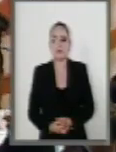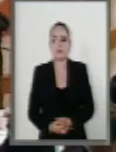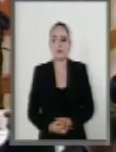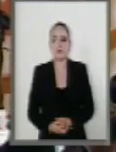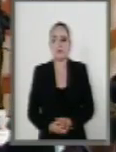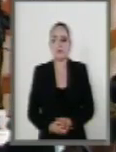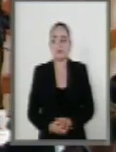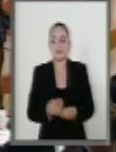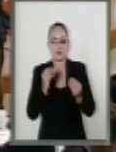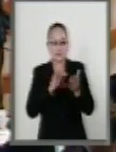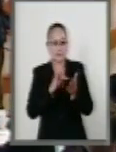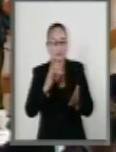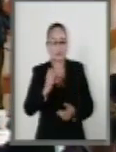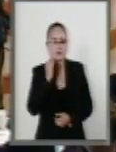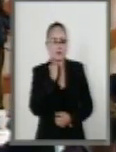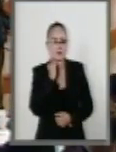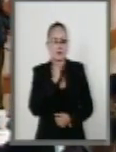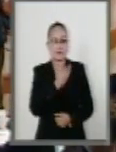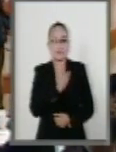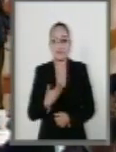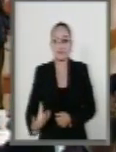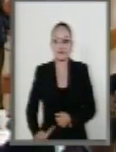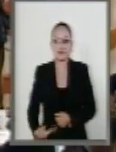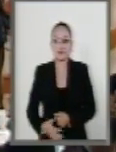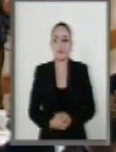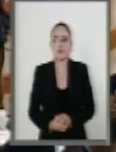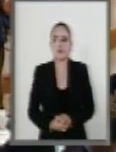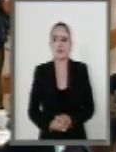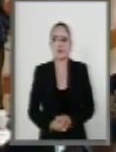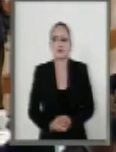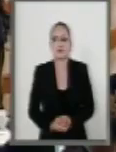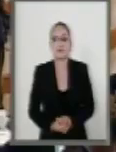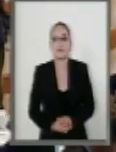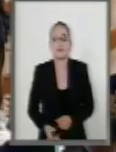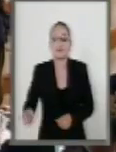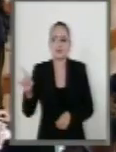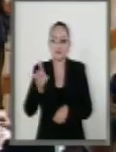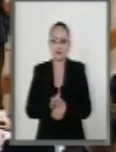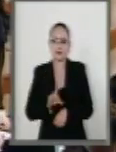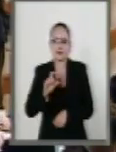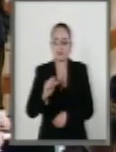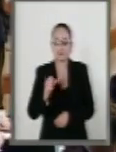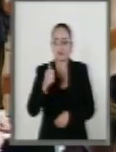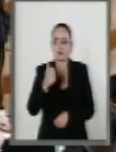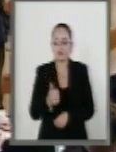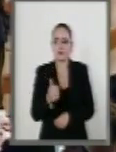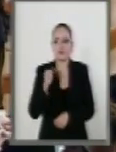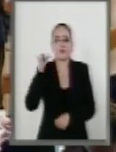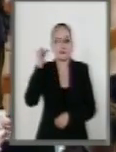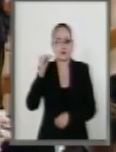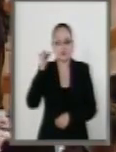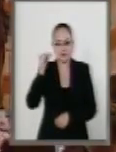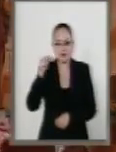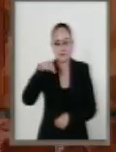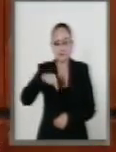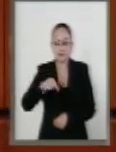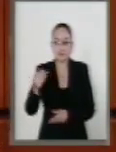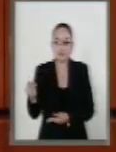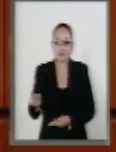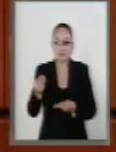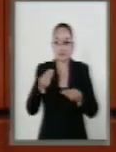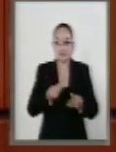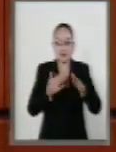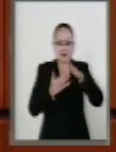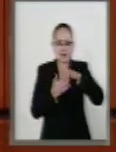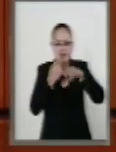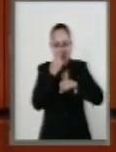Muchas gracias, senador presidente. El 26 de este mes recibimos de la mesa